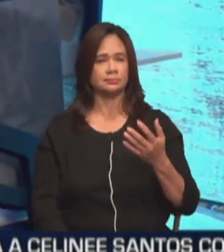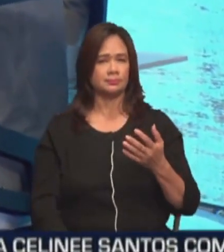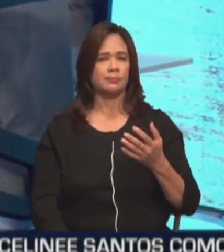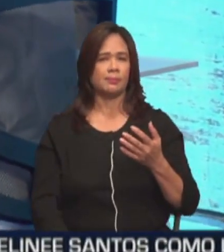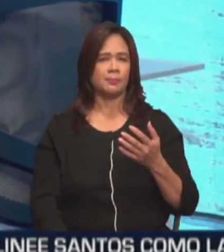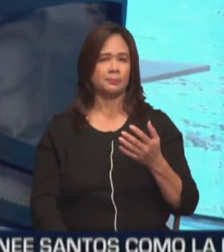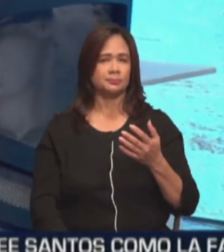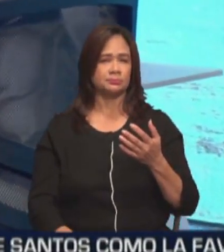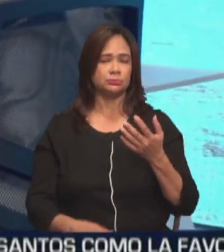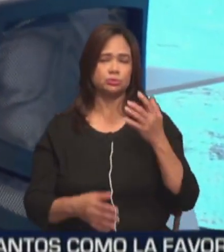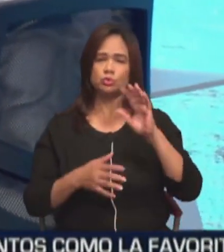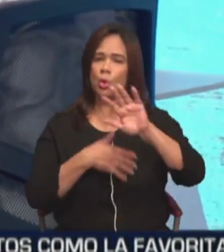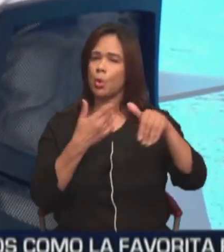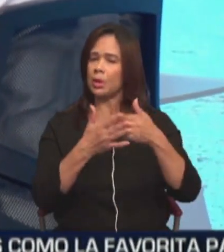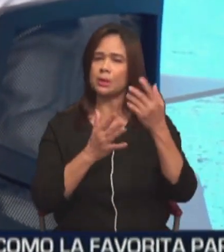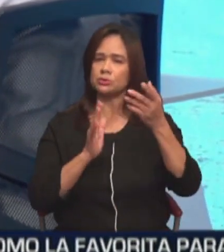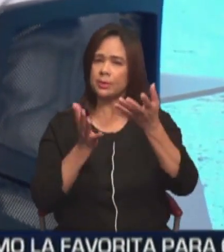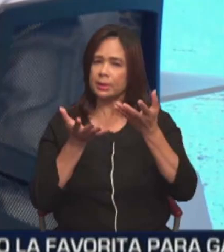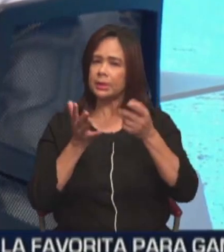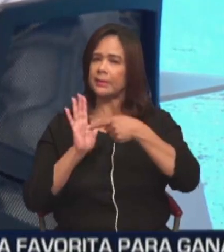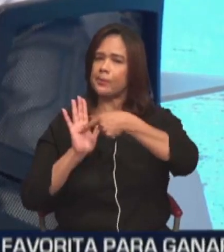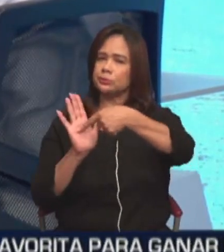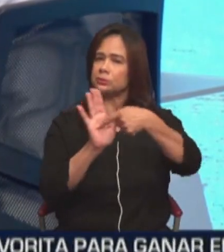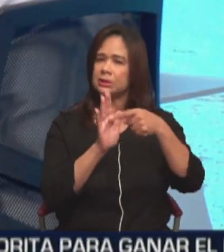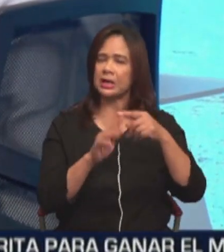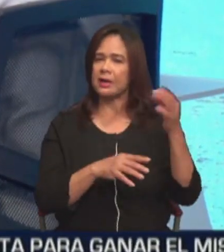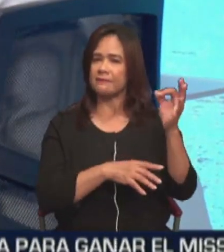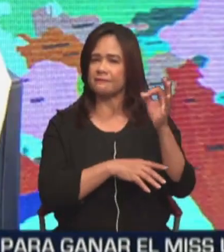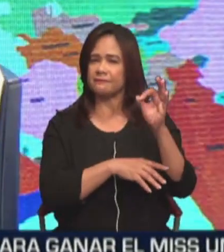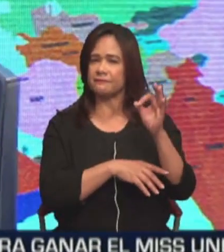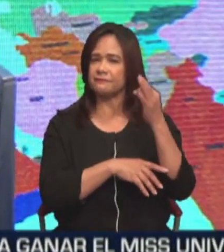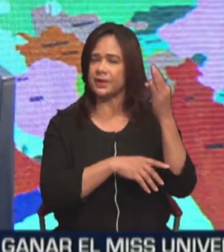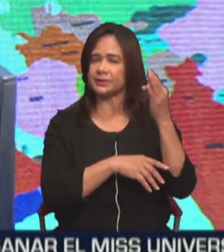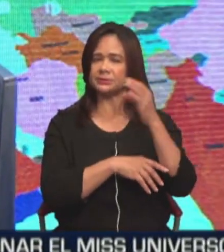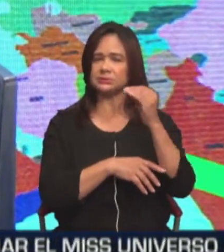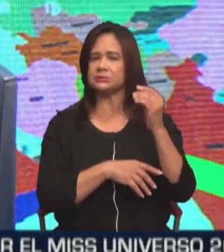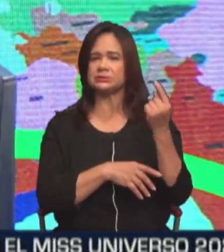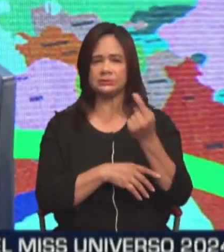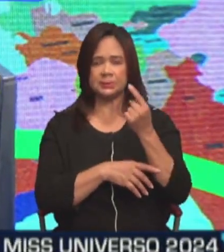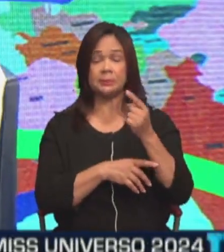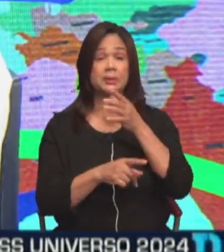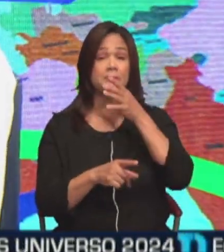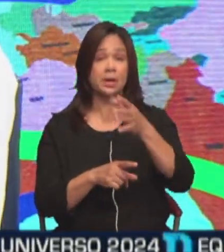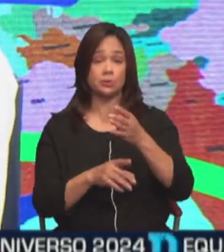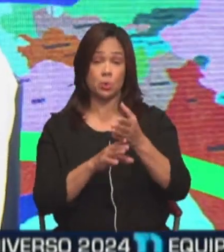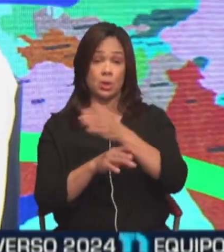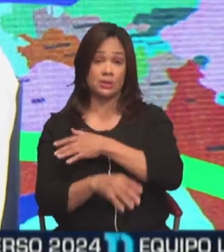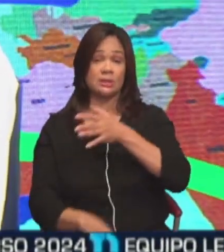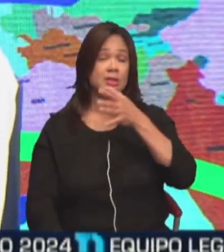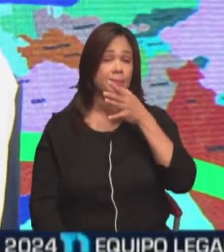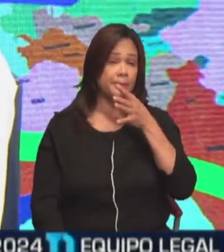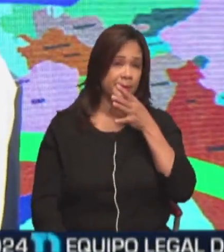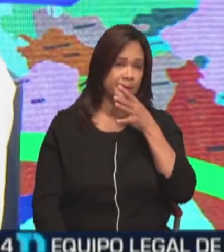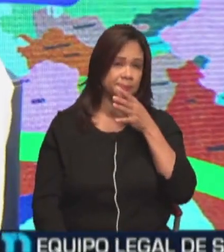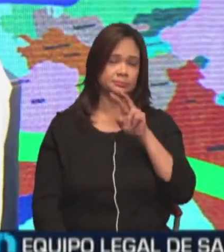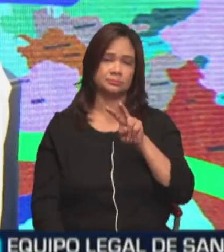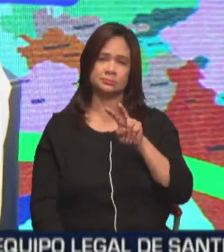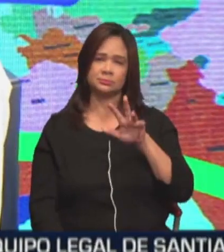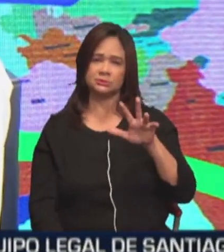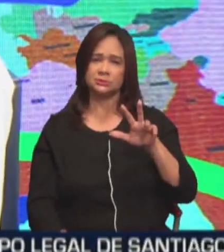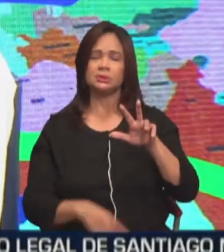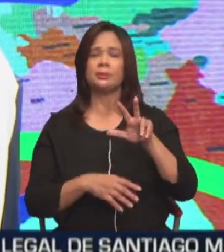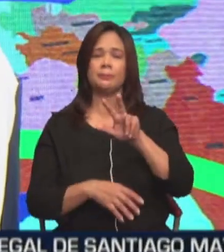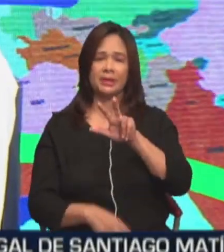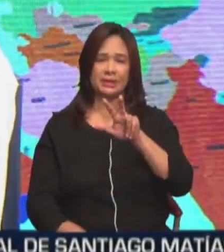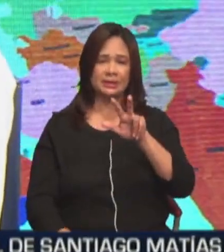quiere ver. Entonces, la feria ha sido un éxito siempre en mayo, antes de las madres. Pero en 23 años me han